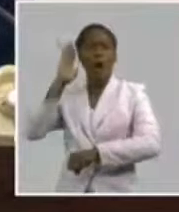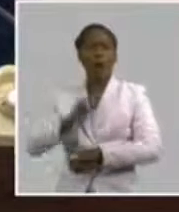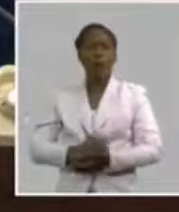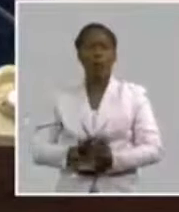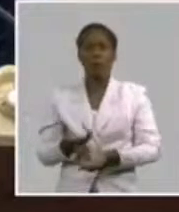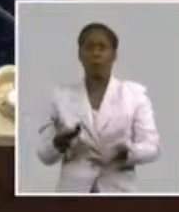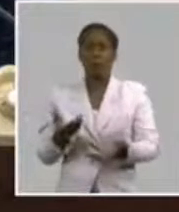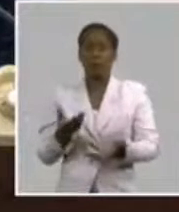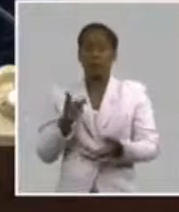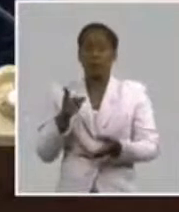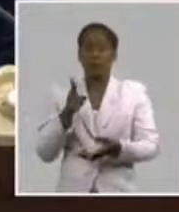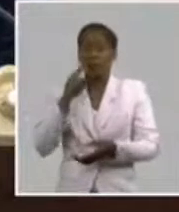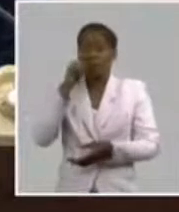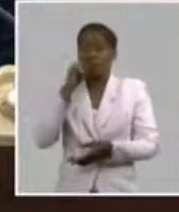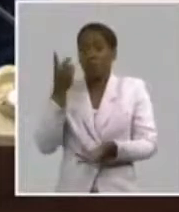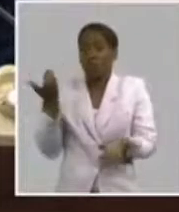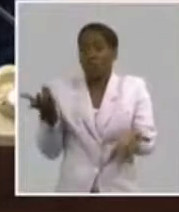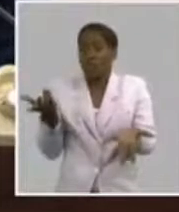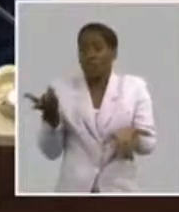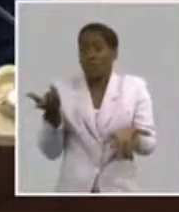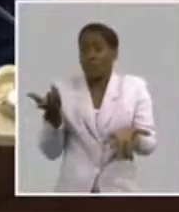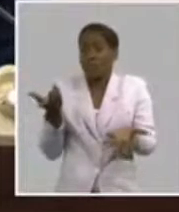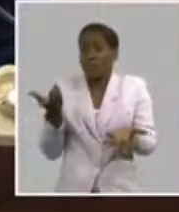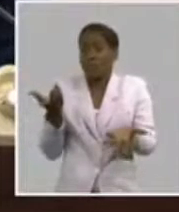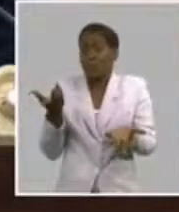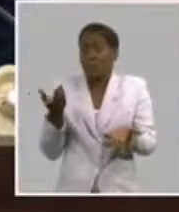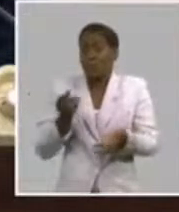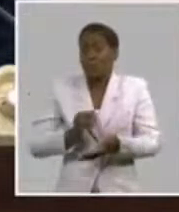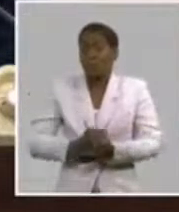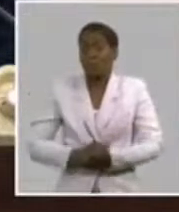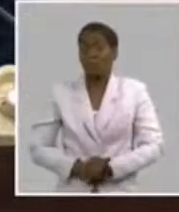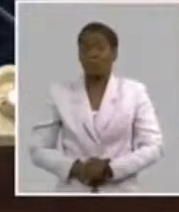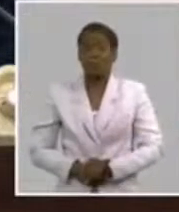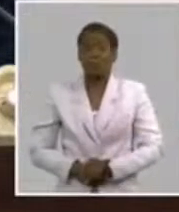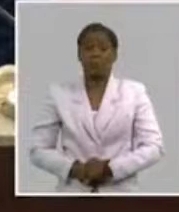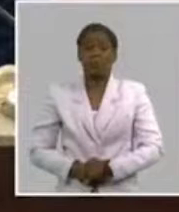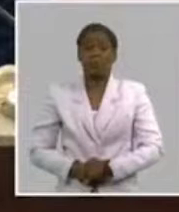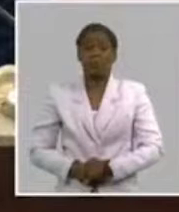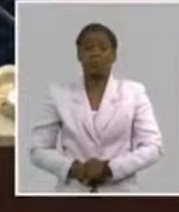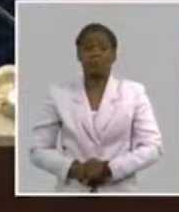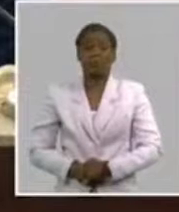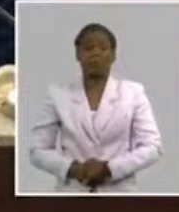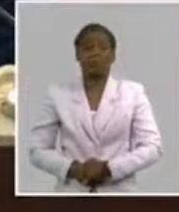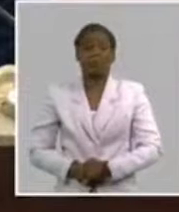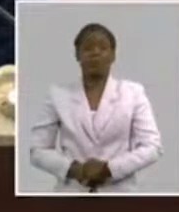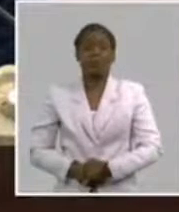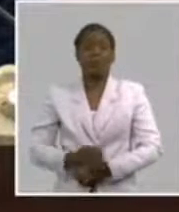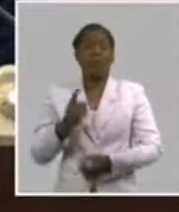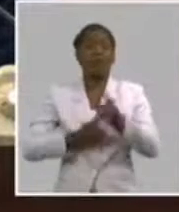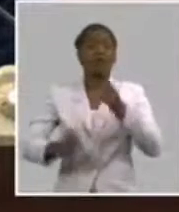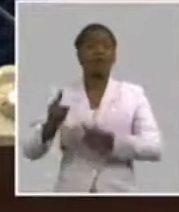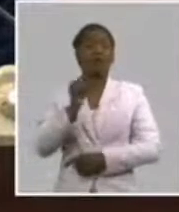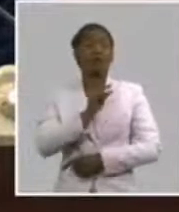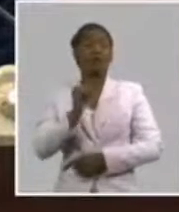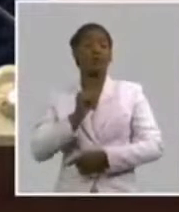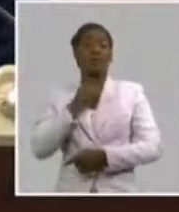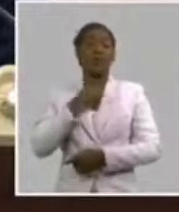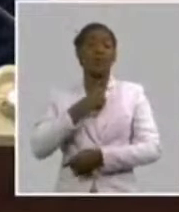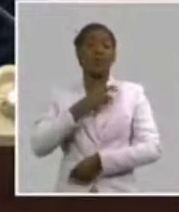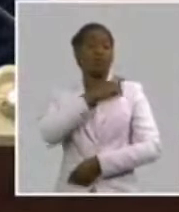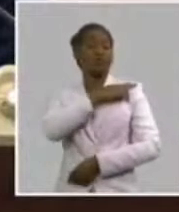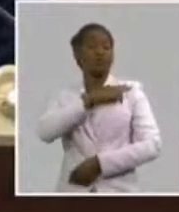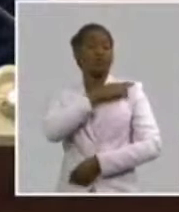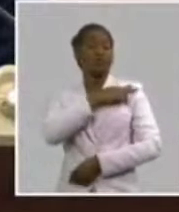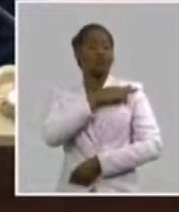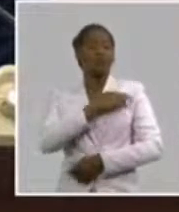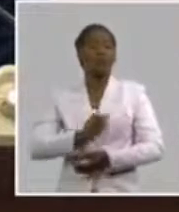en el escenario donde dirigen. Y le